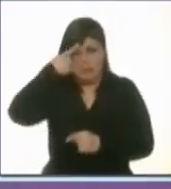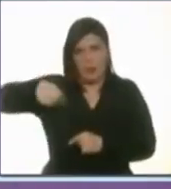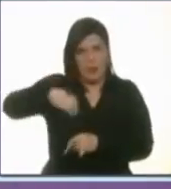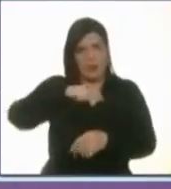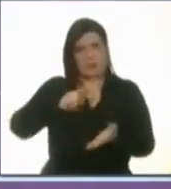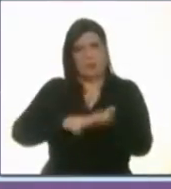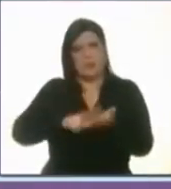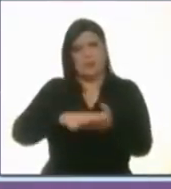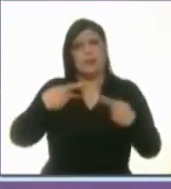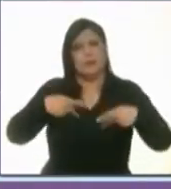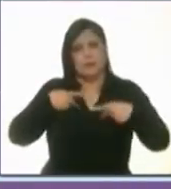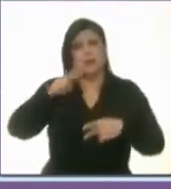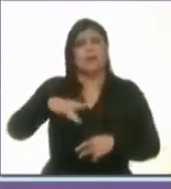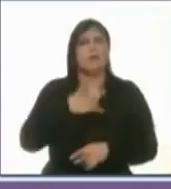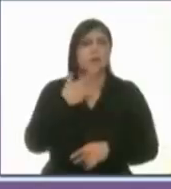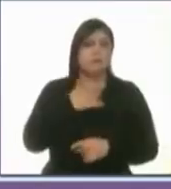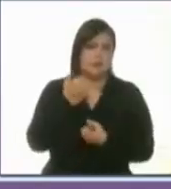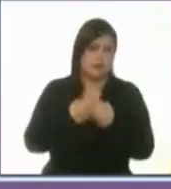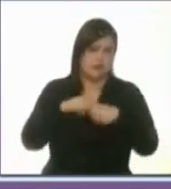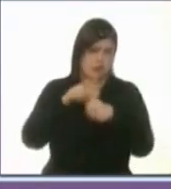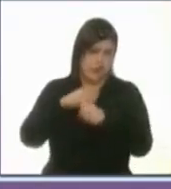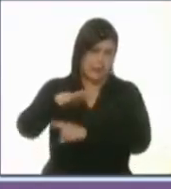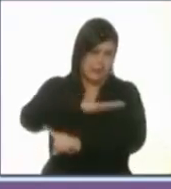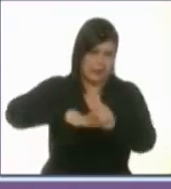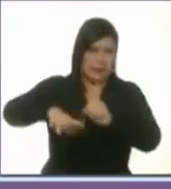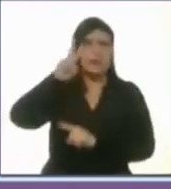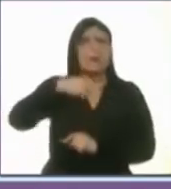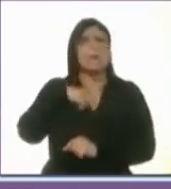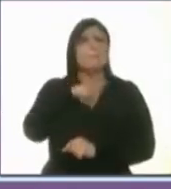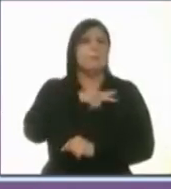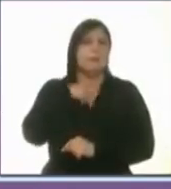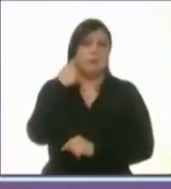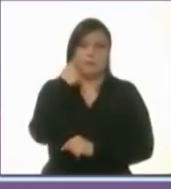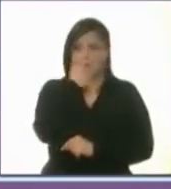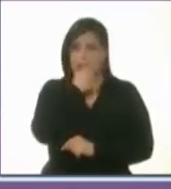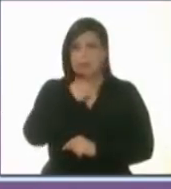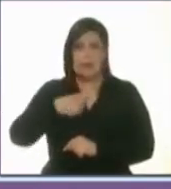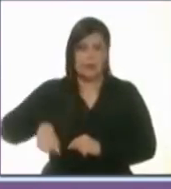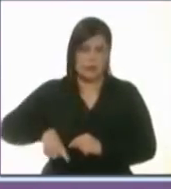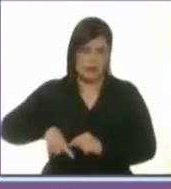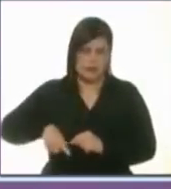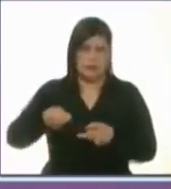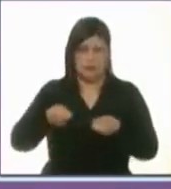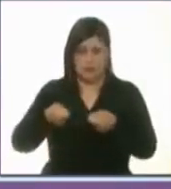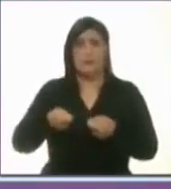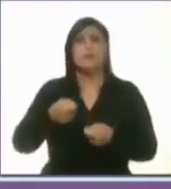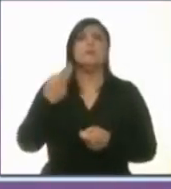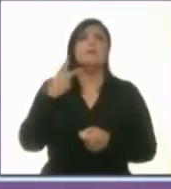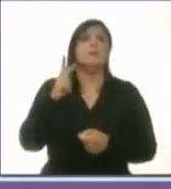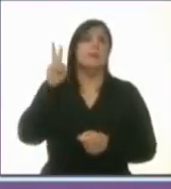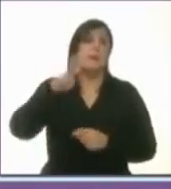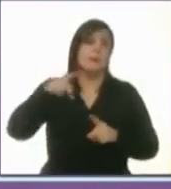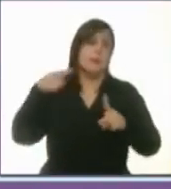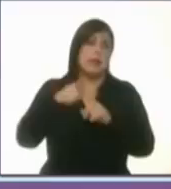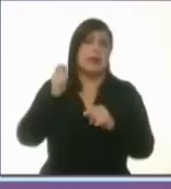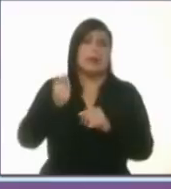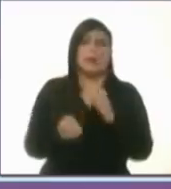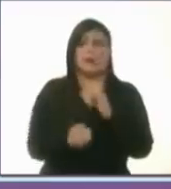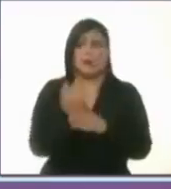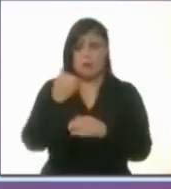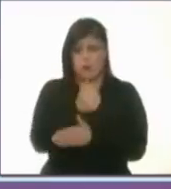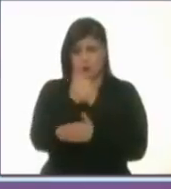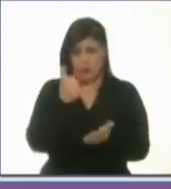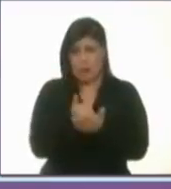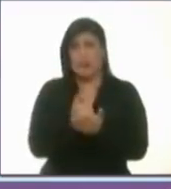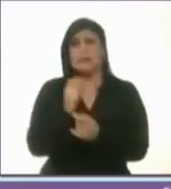mucha sensibilidad social. Esa va a ser la forma de mi gobierno y quiero decir que la esencia de una ciudad innovadora es